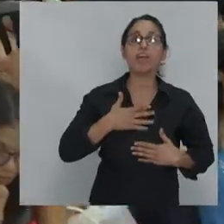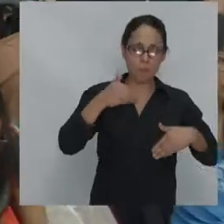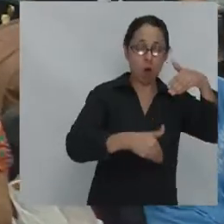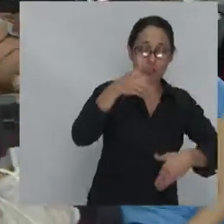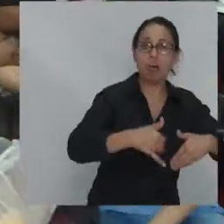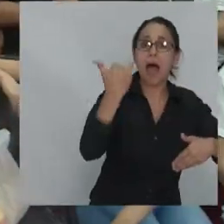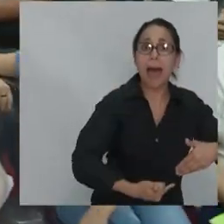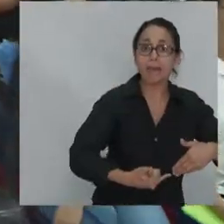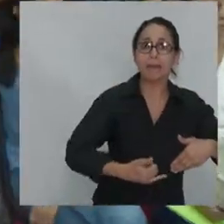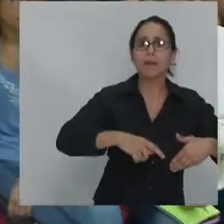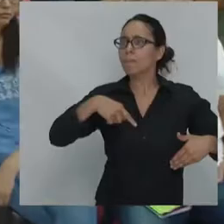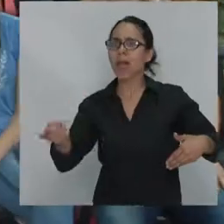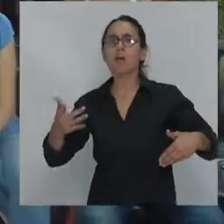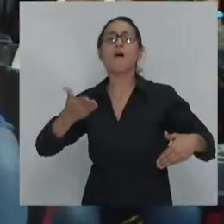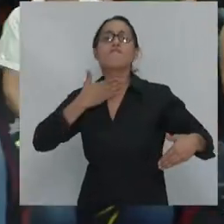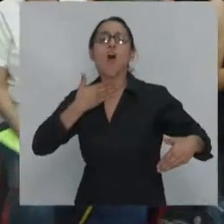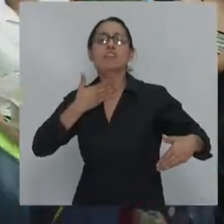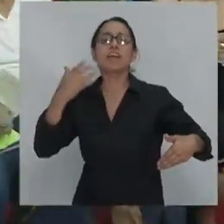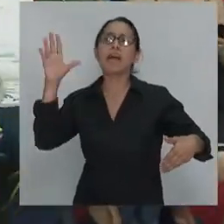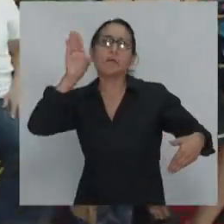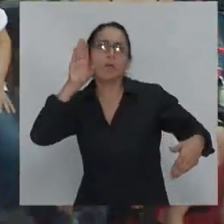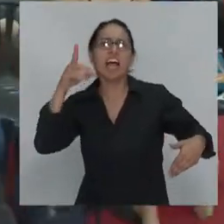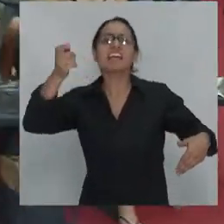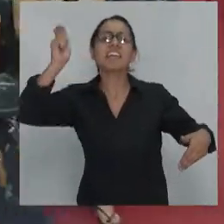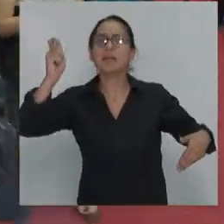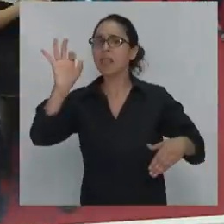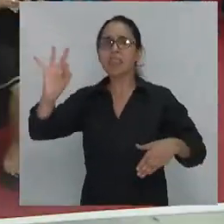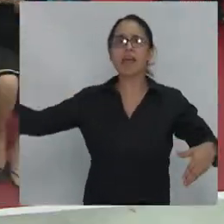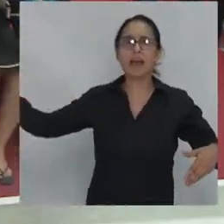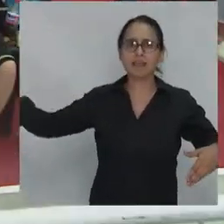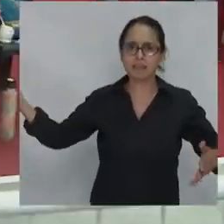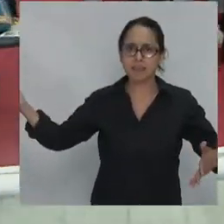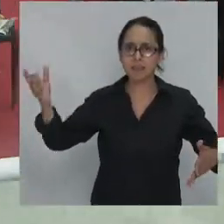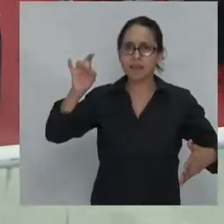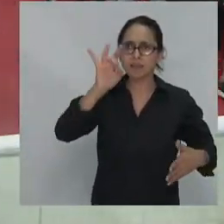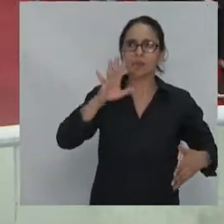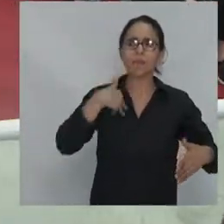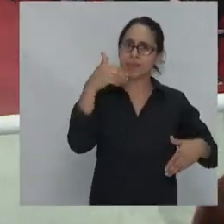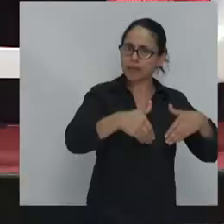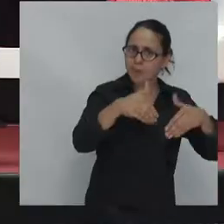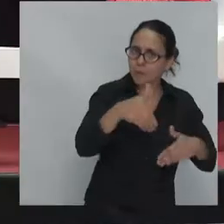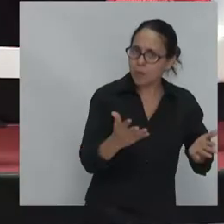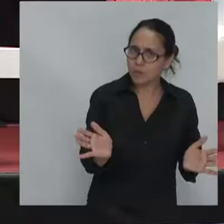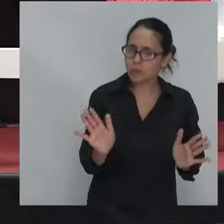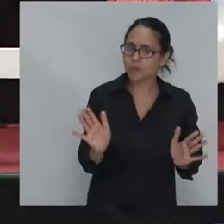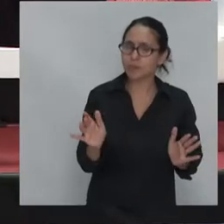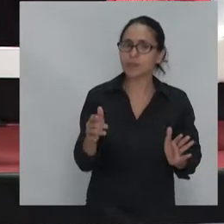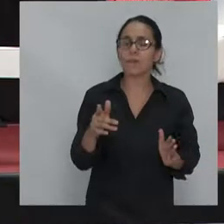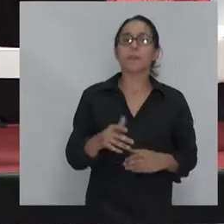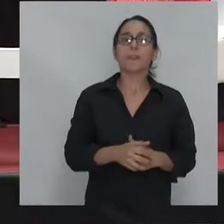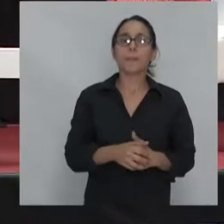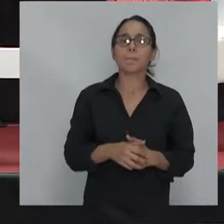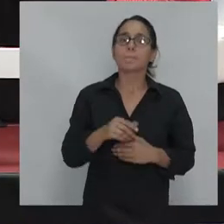programas que son prácticamente el mismo, no tienes voz. Eso es lo que llamo la postpolítica. Yo creo que uno, parte de esas